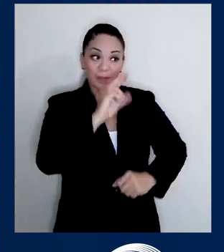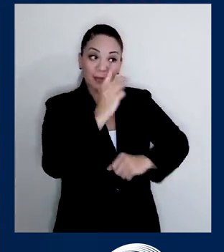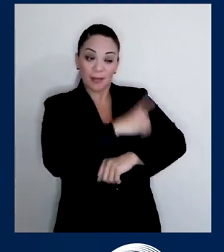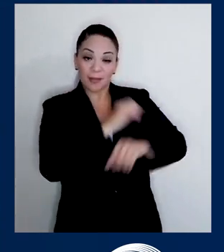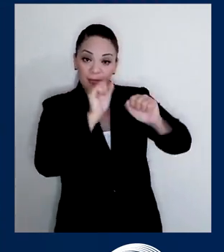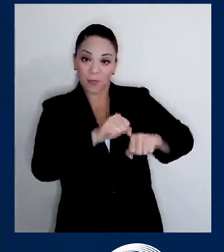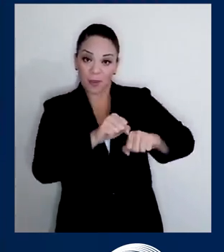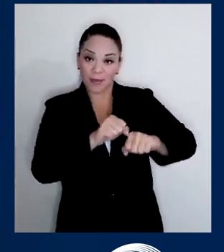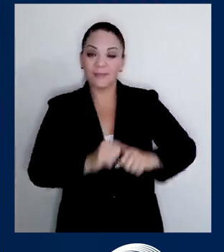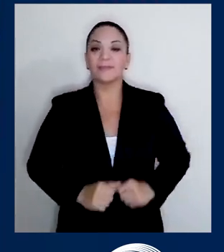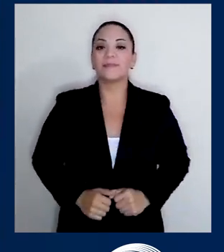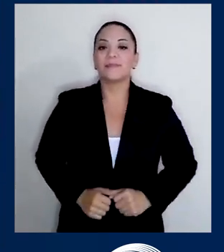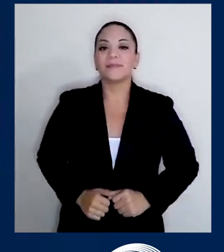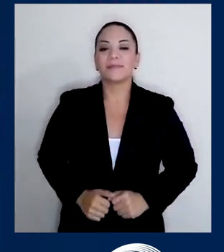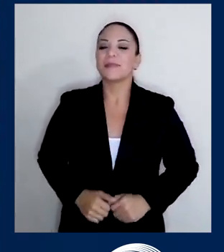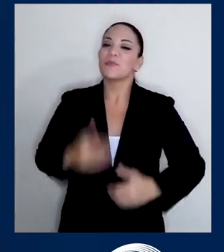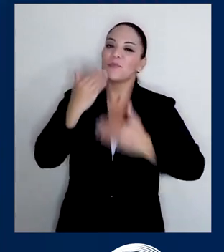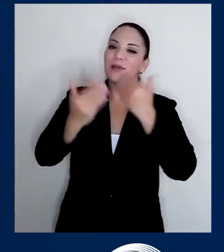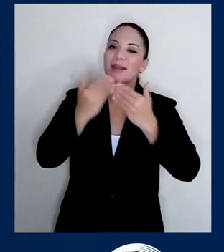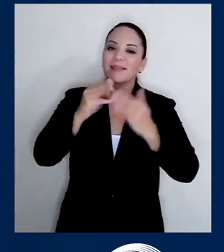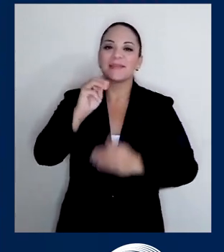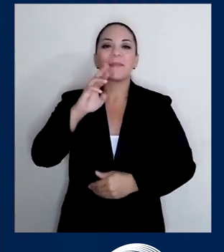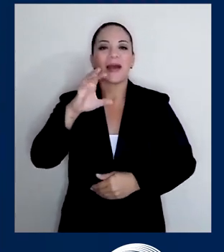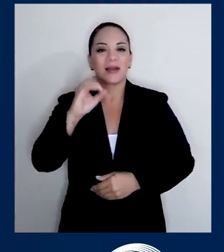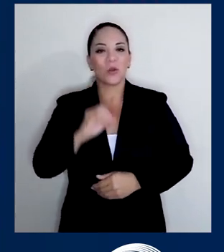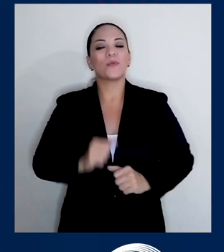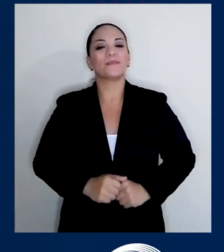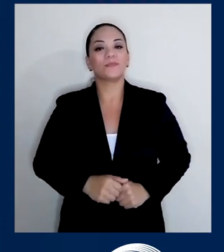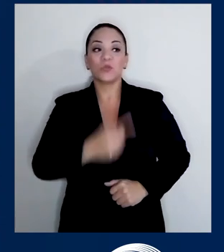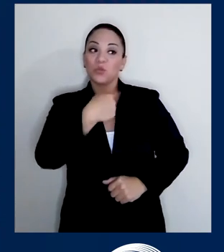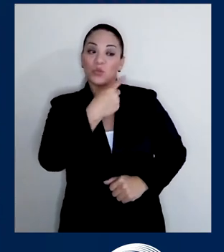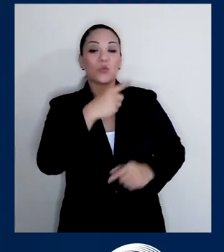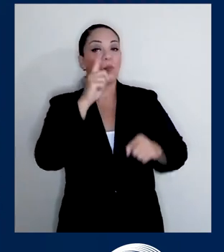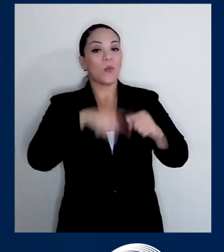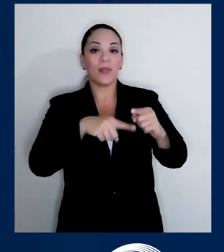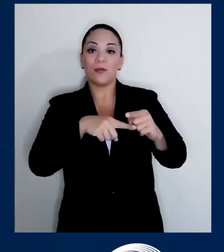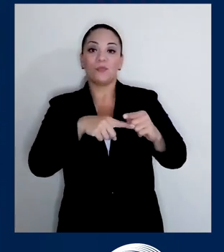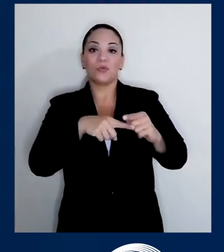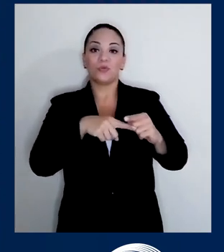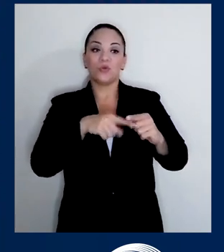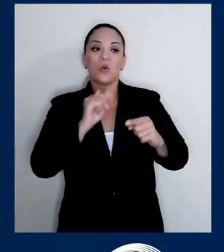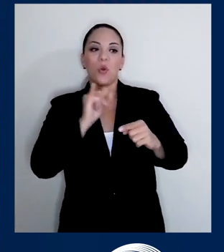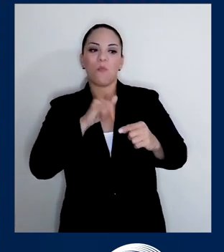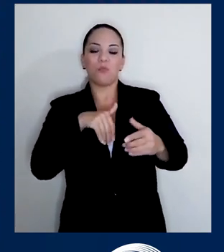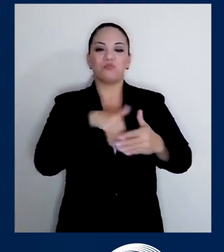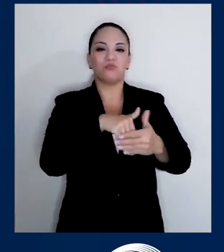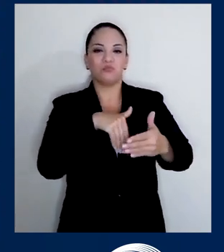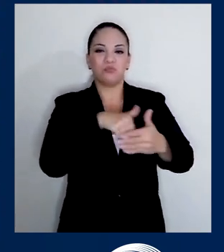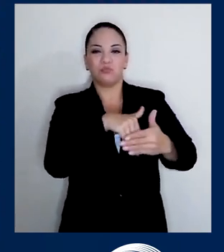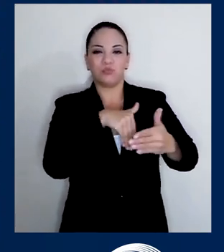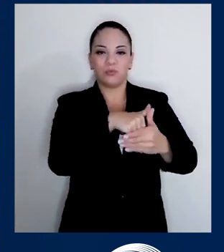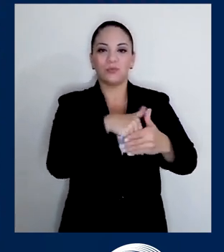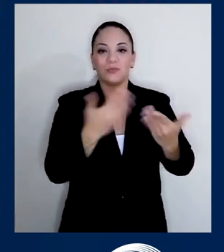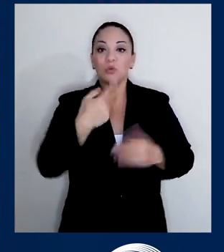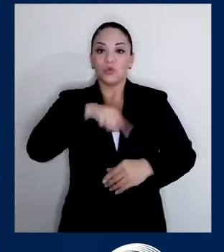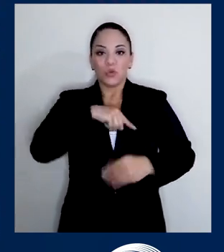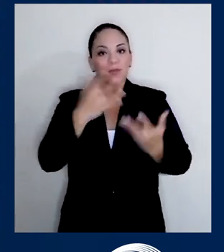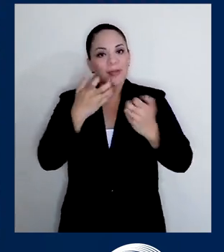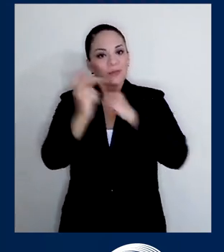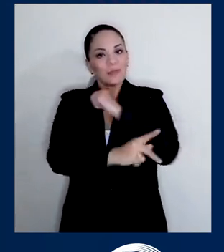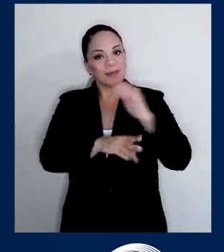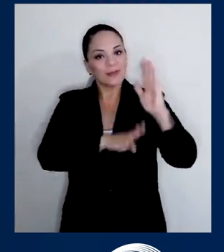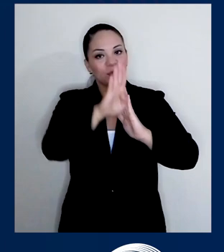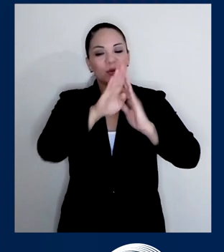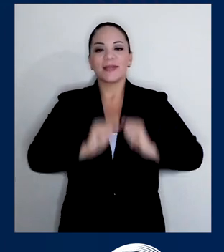días se puede? Muchas gracias, don Marco. No nos podemos majar la manguera entre los que queremos hacer que este país progrese.